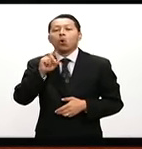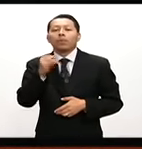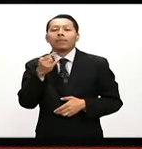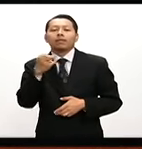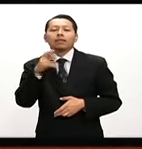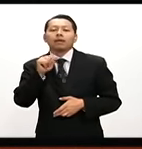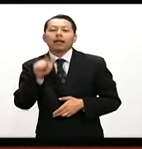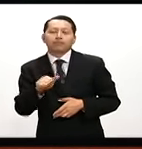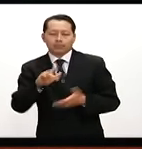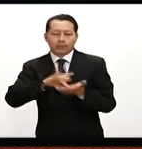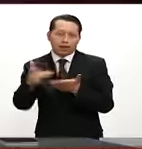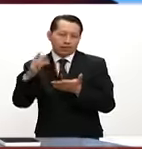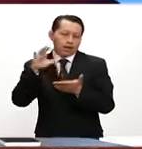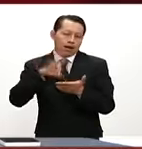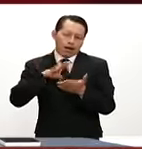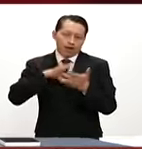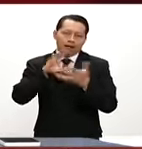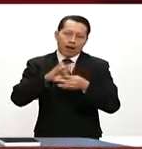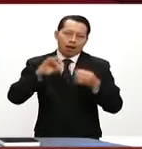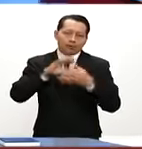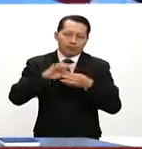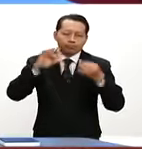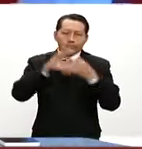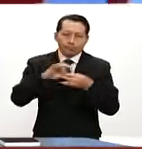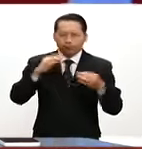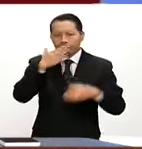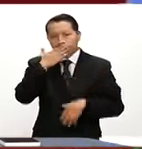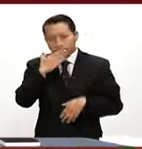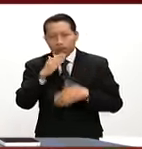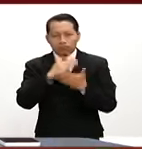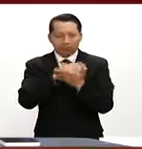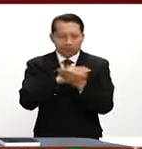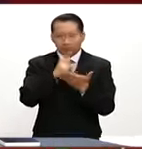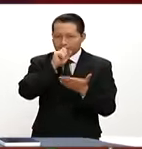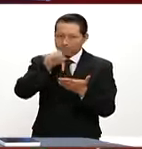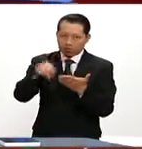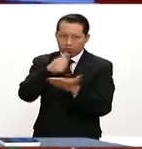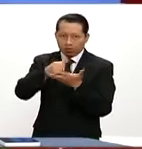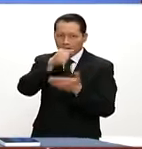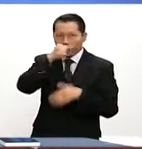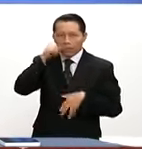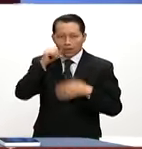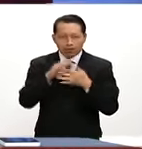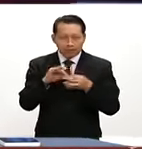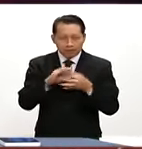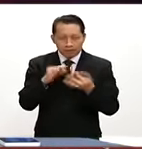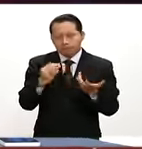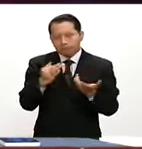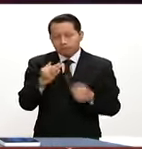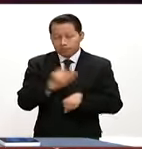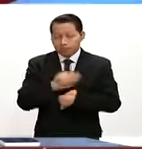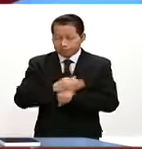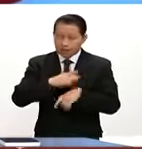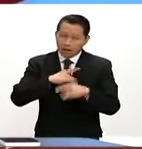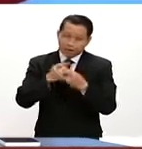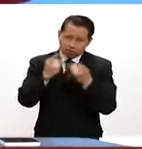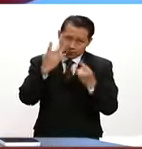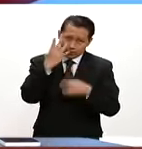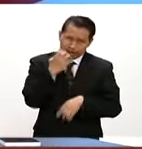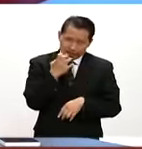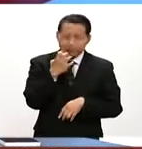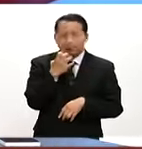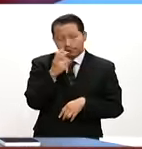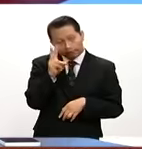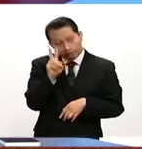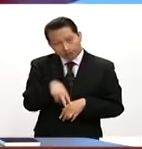con nosotros en estas crónicas muy bien realizadas desde allá de Ciudad Juárez, en un momento, pues, histórico, triste, pero a la